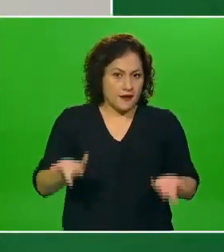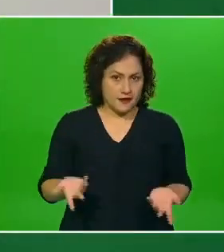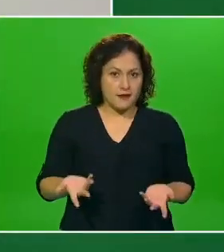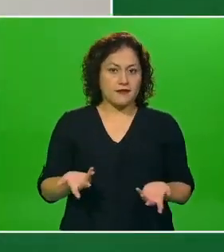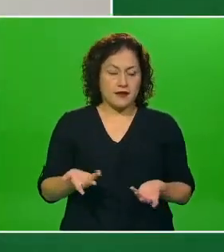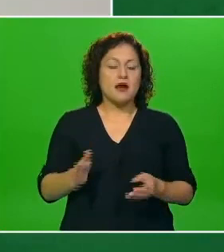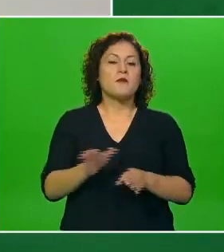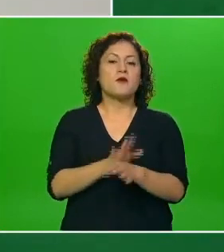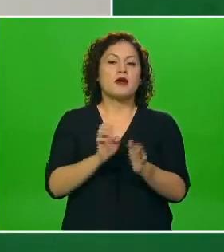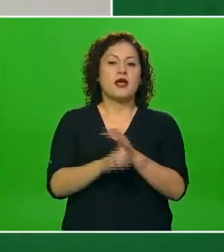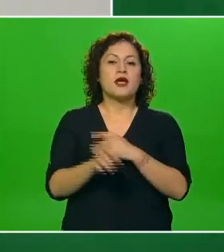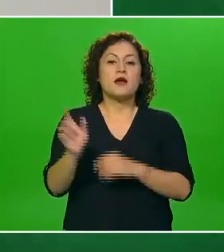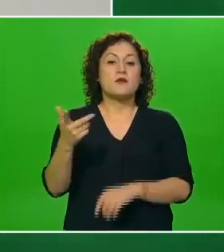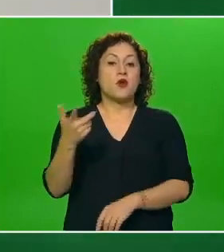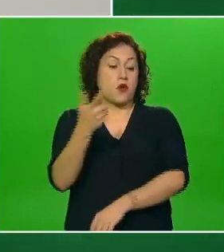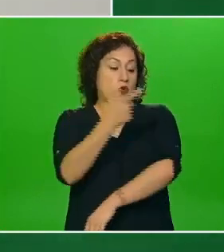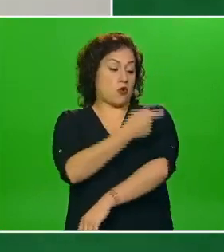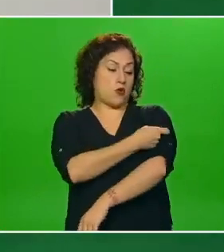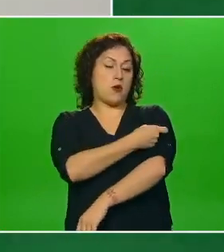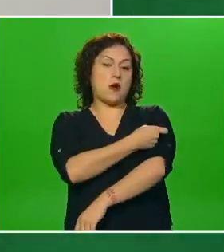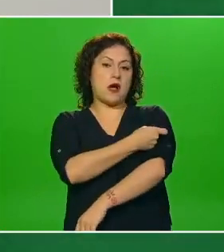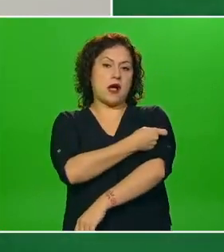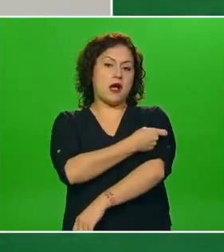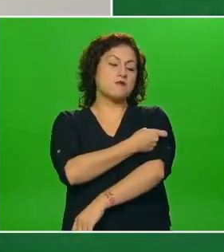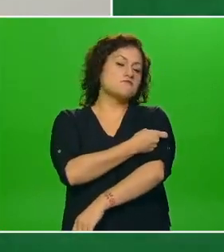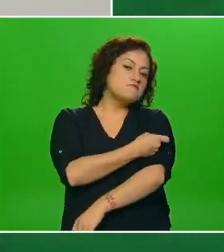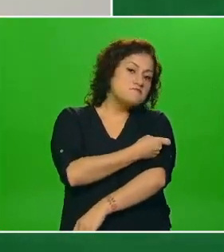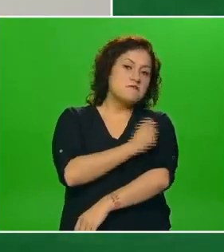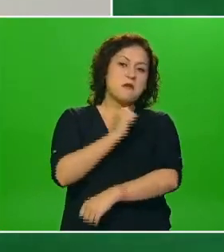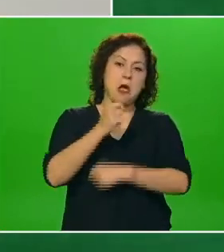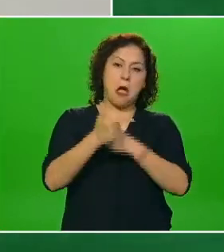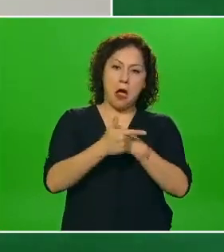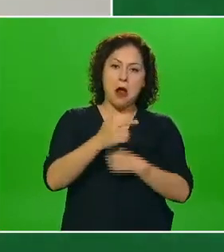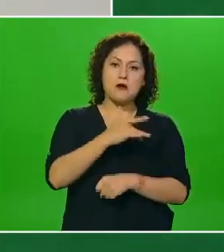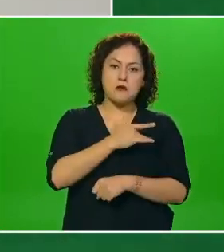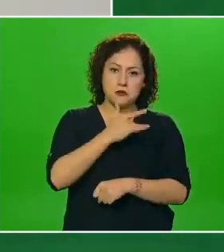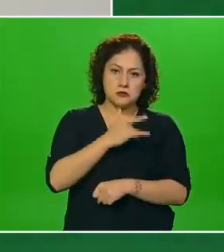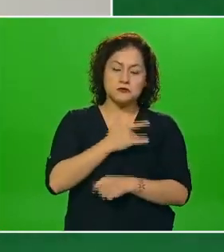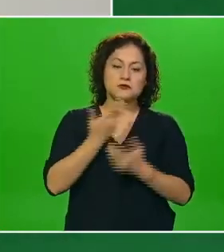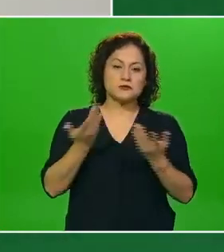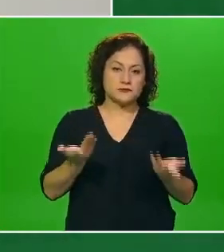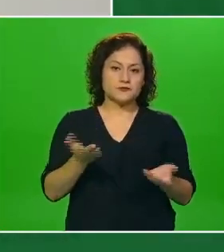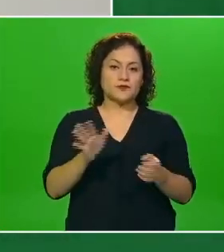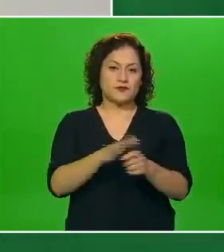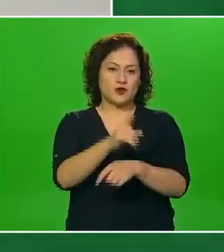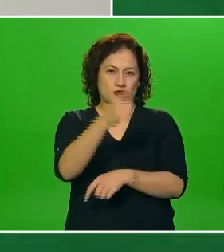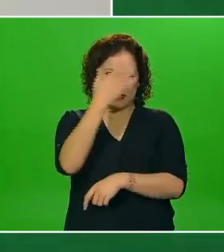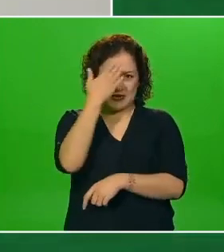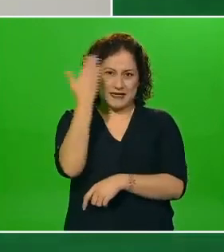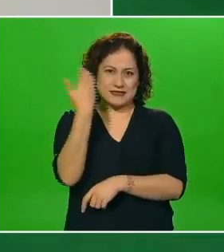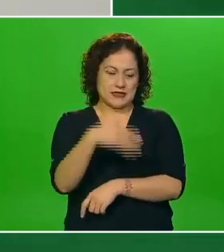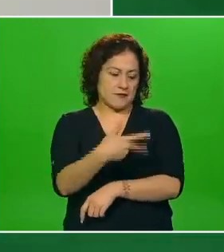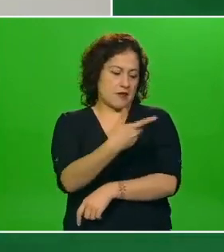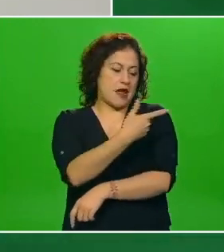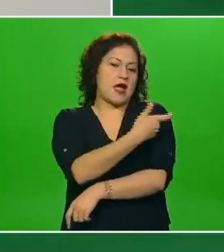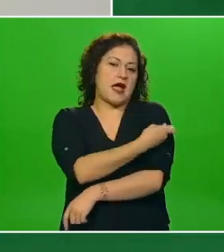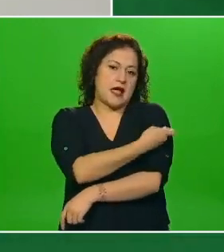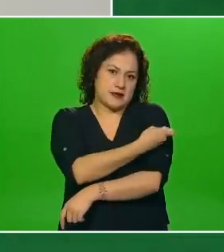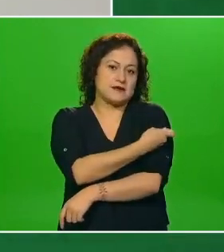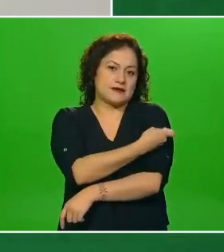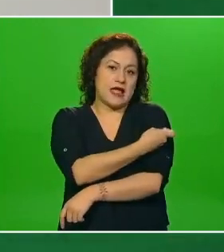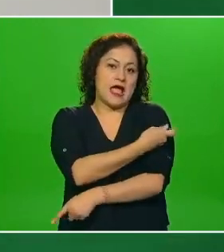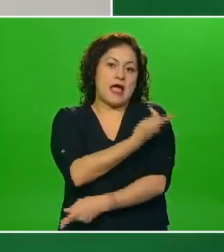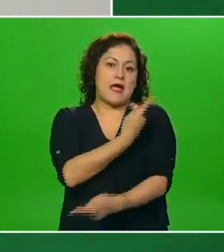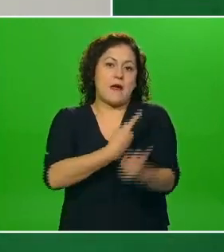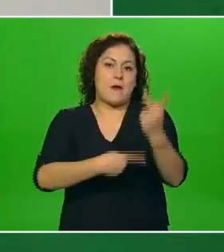esperan cuando una vacuna es colocada recordemos que justo el objetivo de la vacuna es causar una reacción